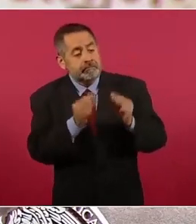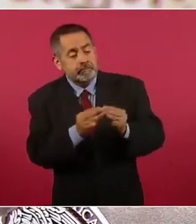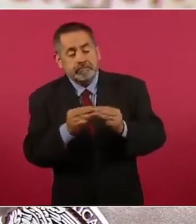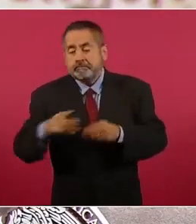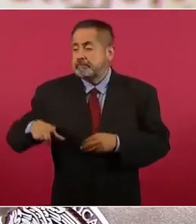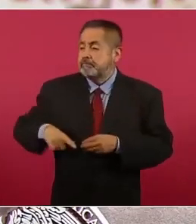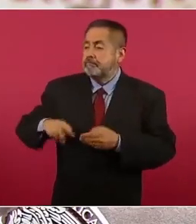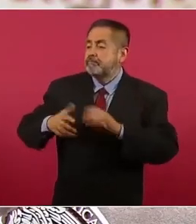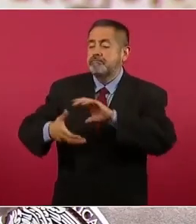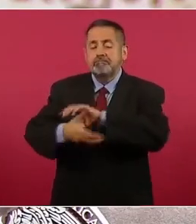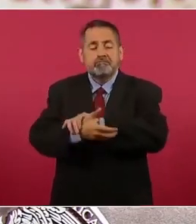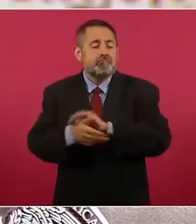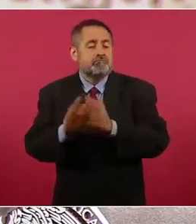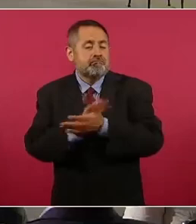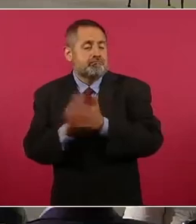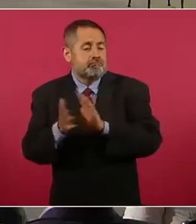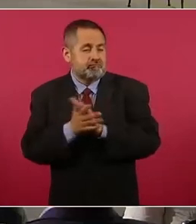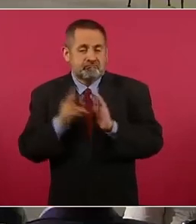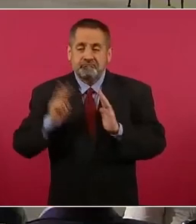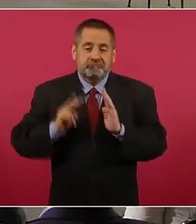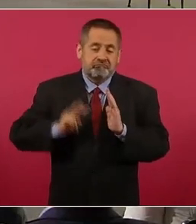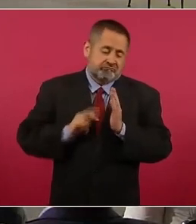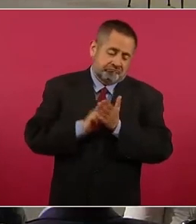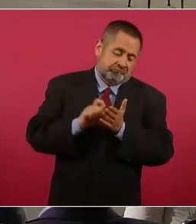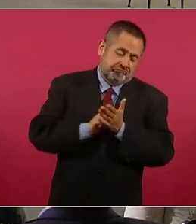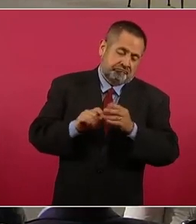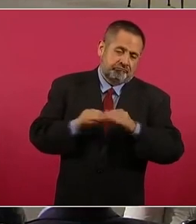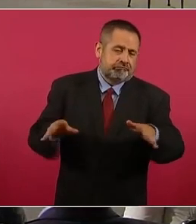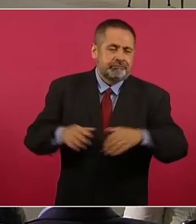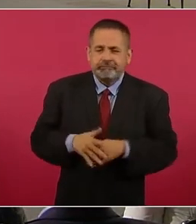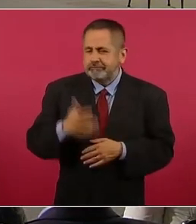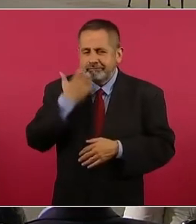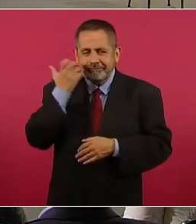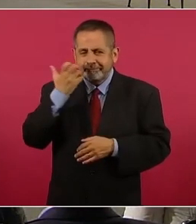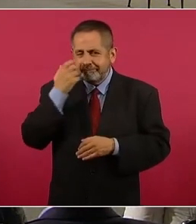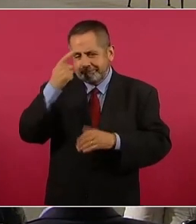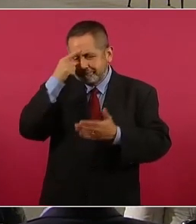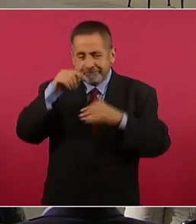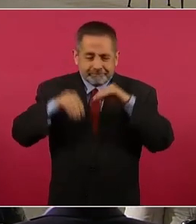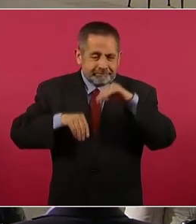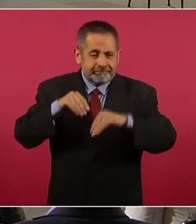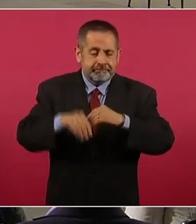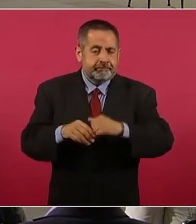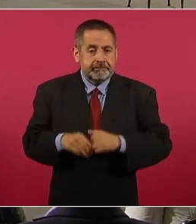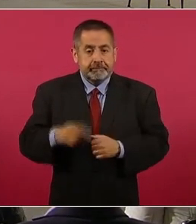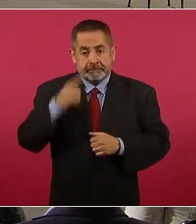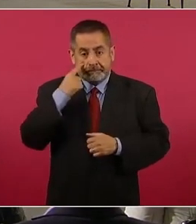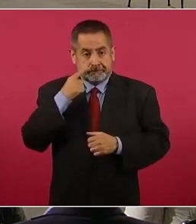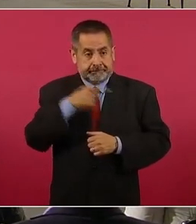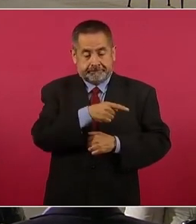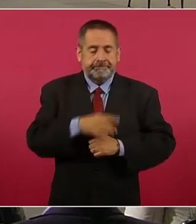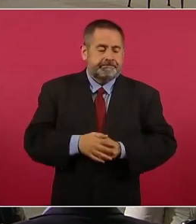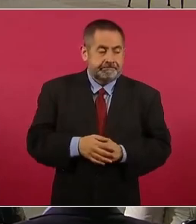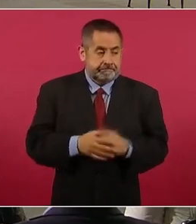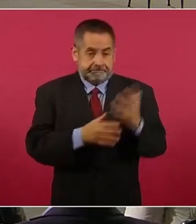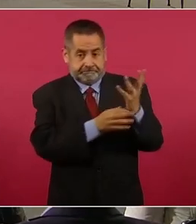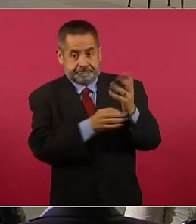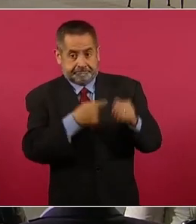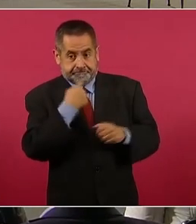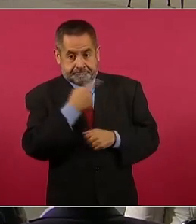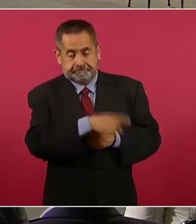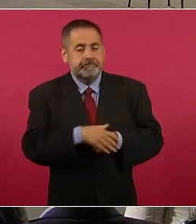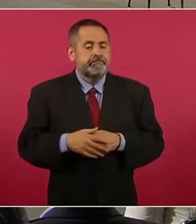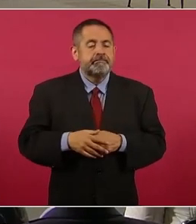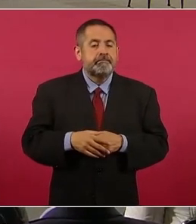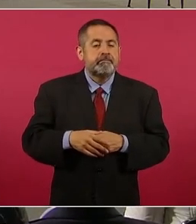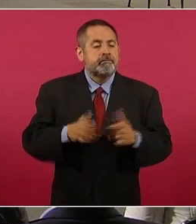atacar al presidente Andrés Manuel López Obrador. Debido a las elecciones recientes en seis estados, un grupo de periodistas y